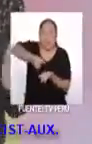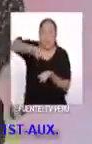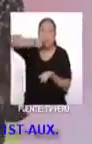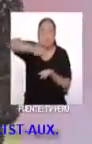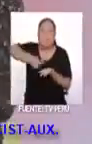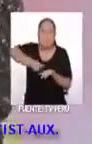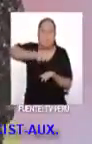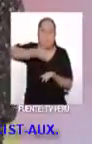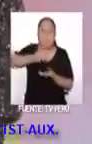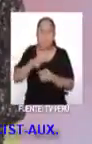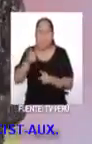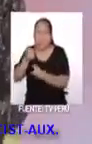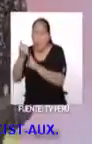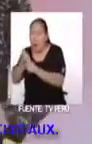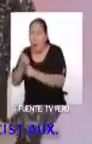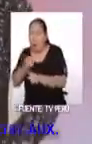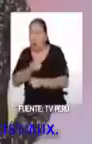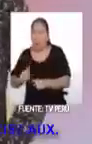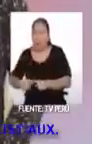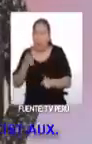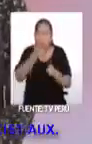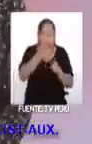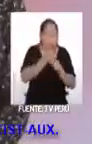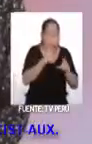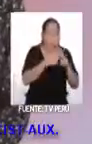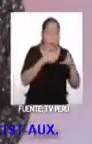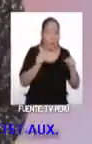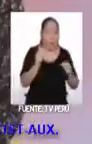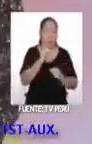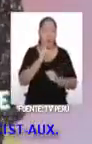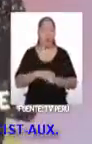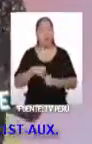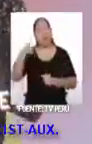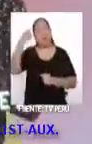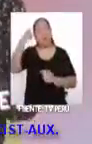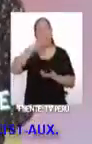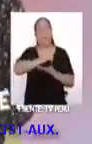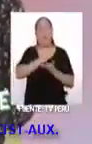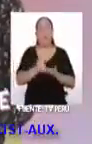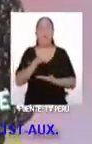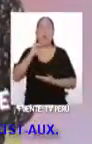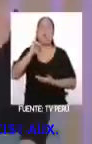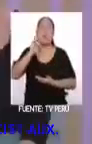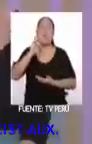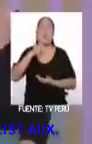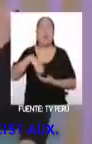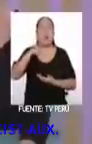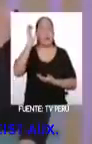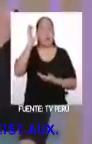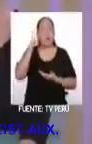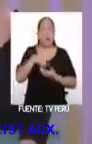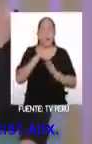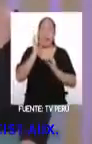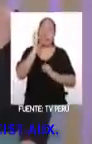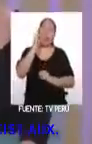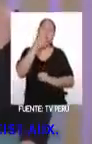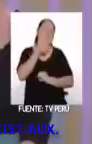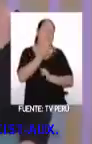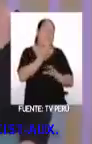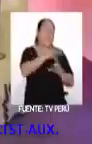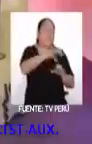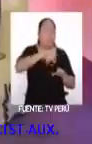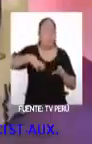Ninguno es propiamente chino o propiamente japonés. Creo que el chifa es extremadamente rico. Exce muchos